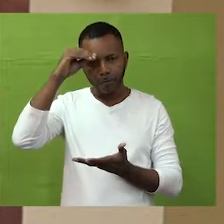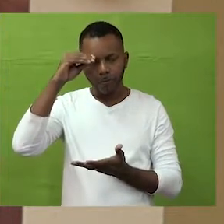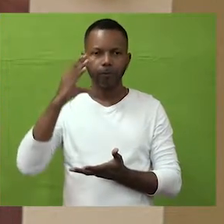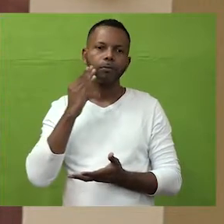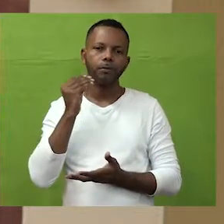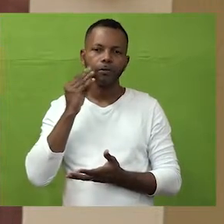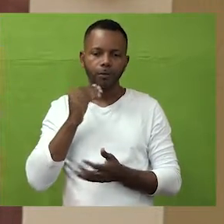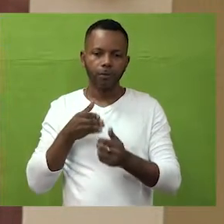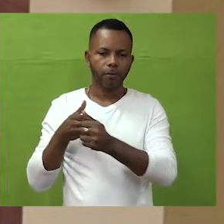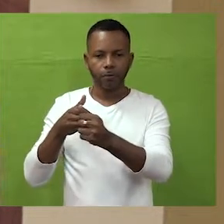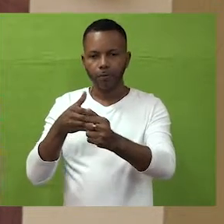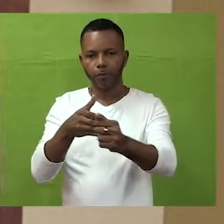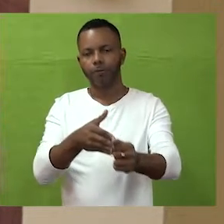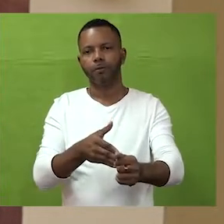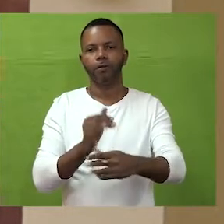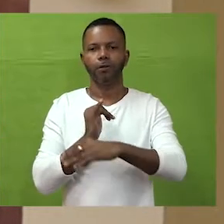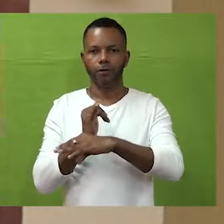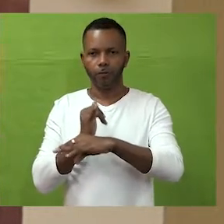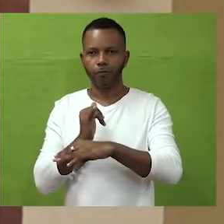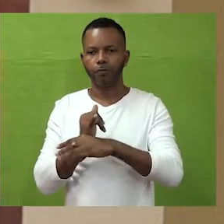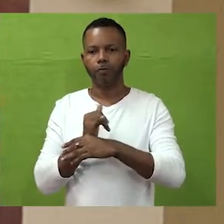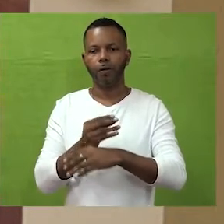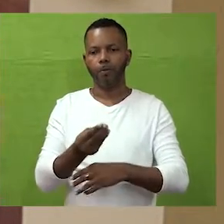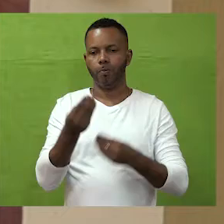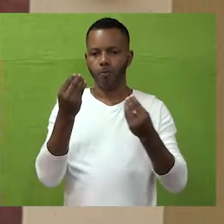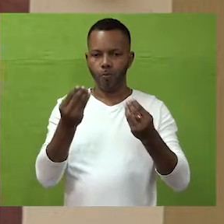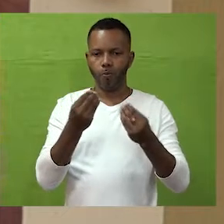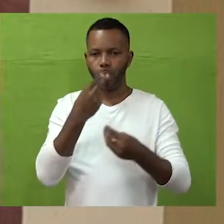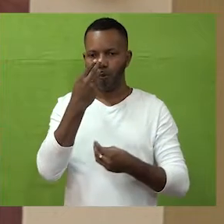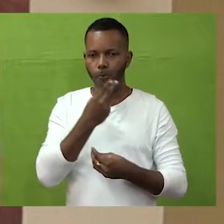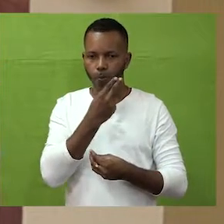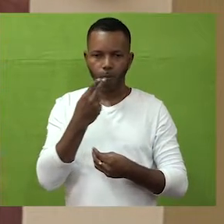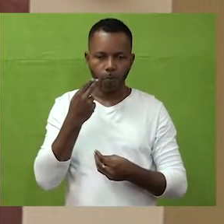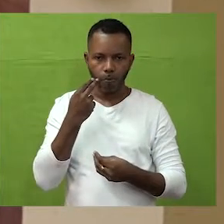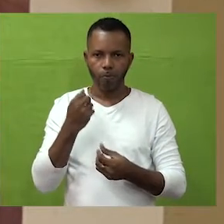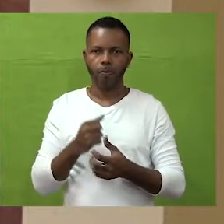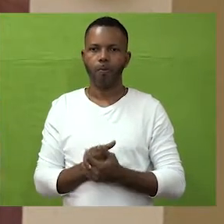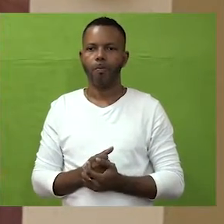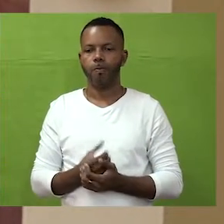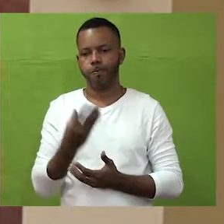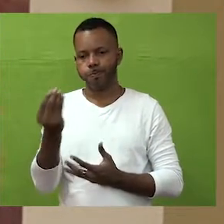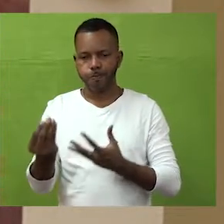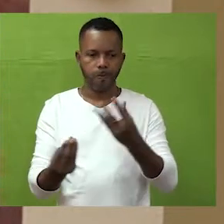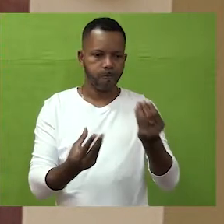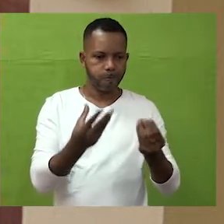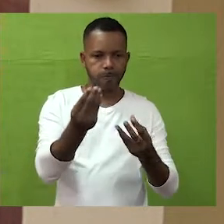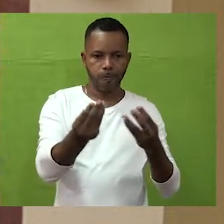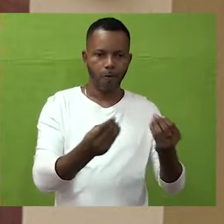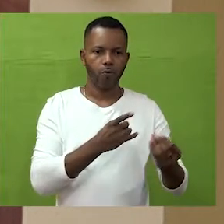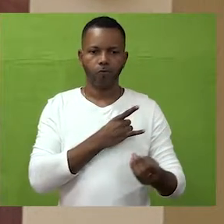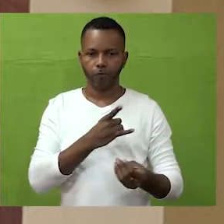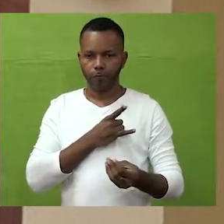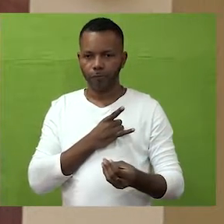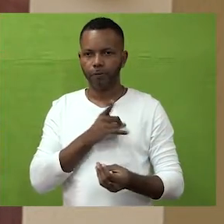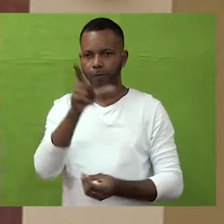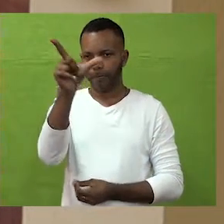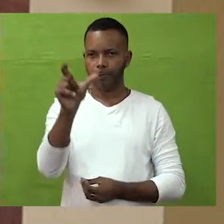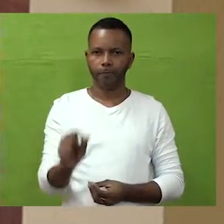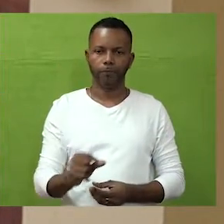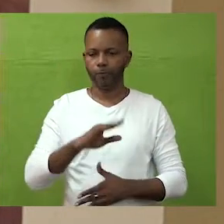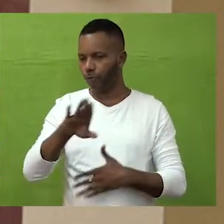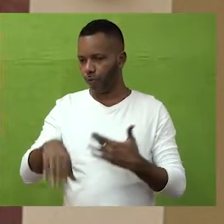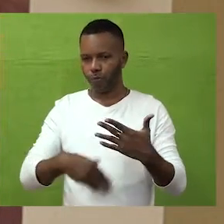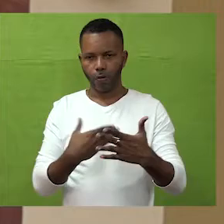y que nos sirva como de experiencias esas orientaciones que nos están dando. La institución está muy comprometida, el